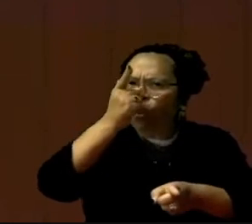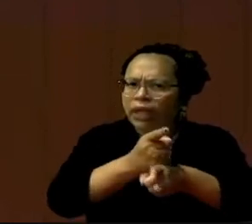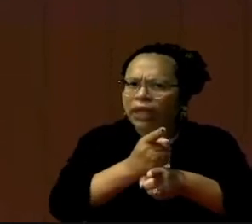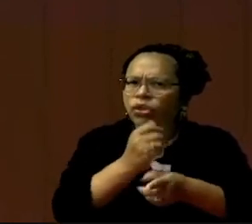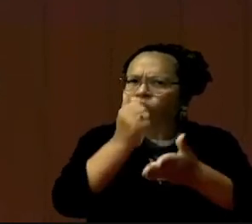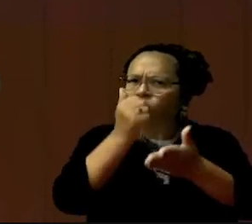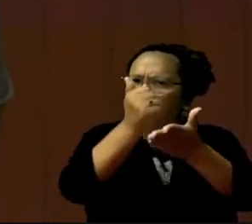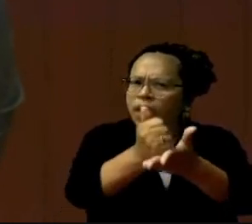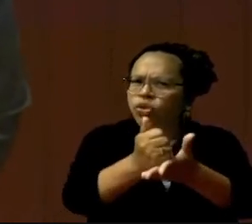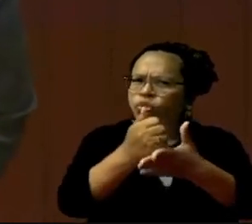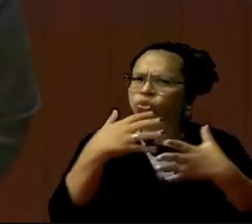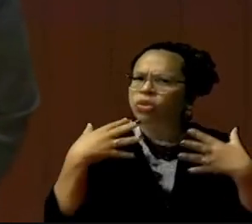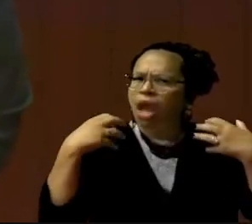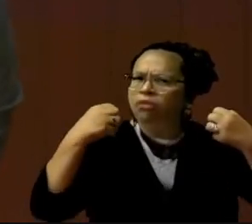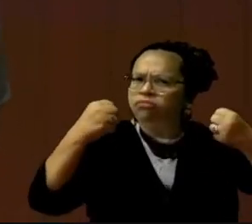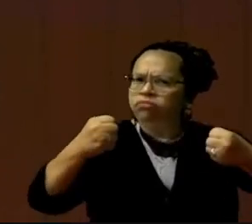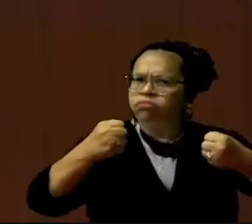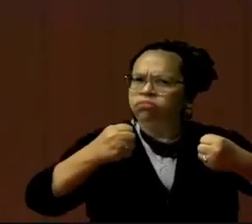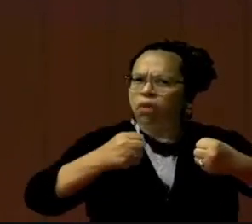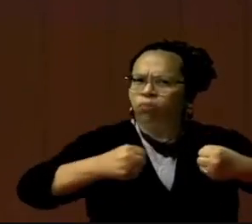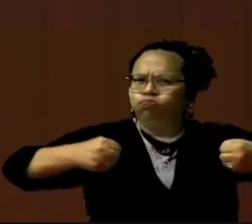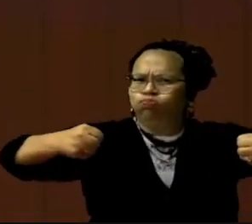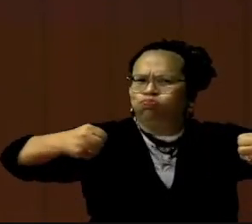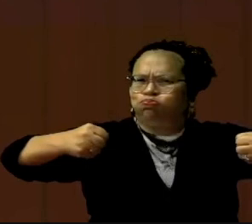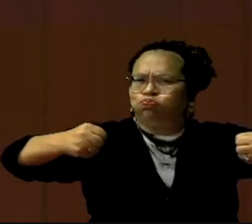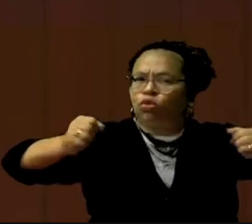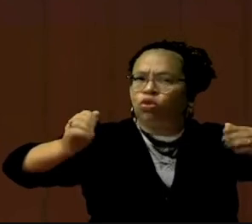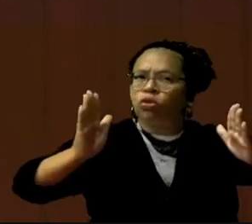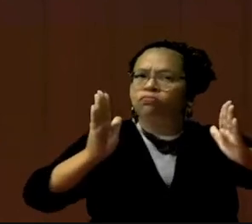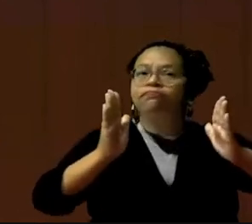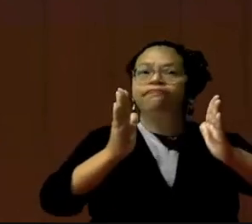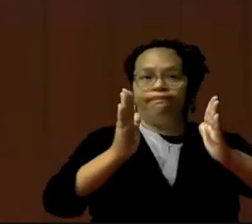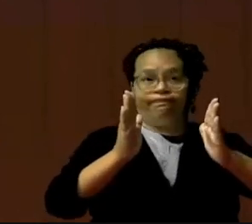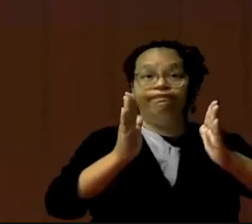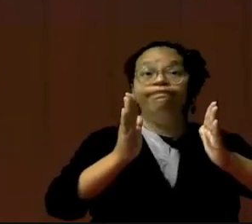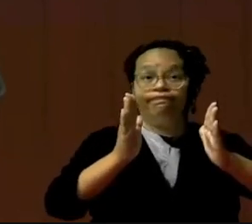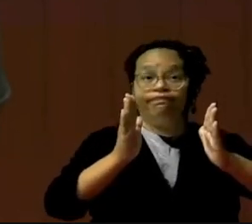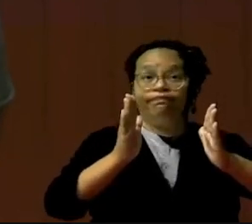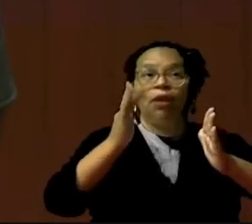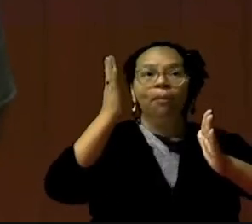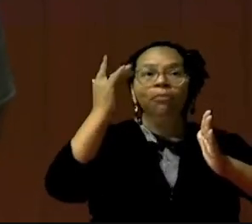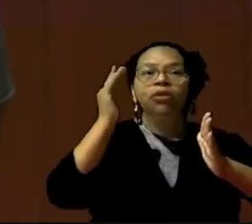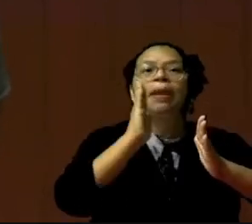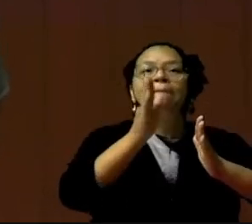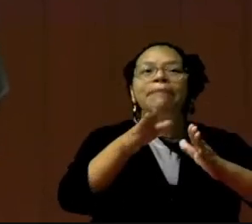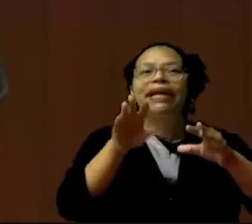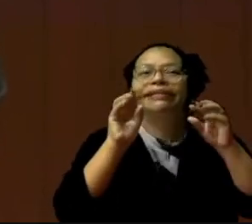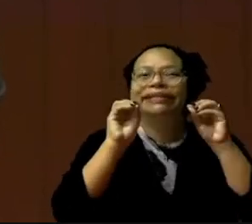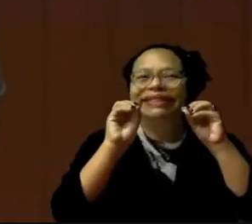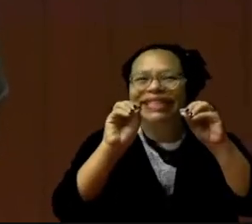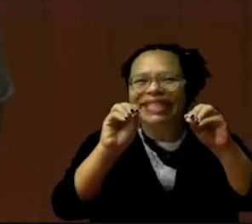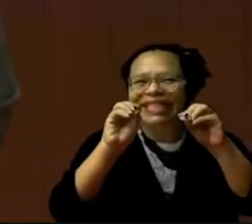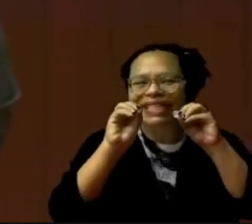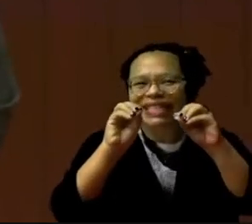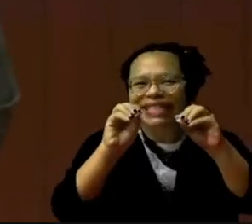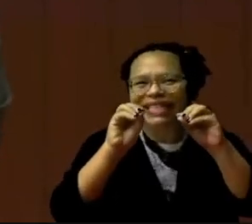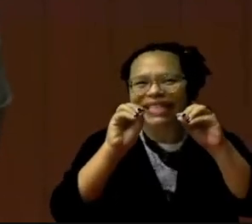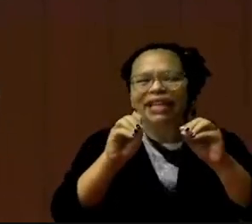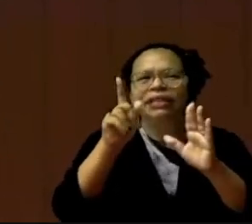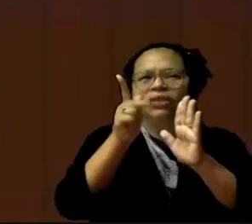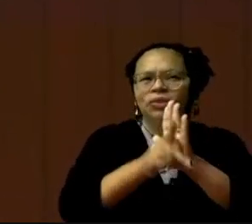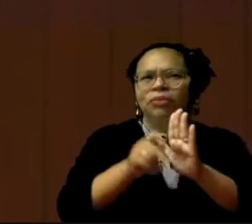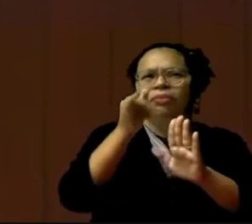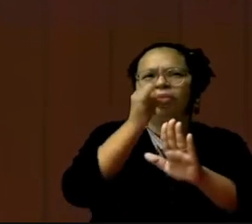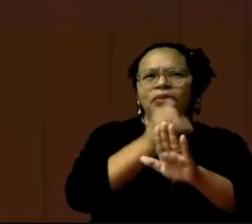hablando de nutrientes, estamos hablando de capacidades intelectuales. Es un proyecto de ley completo. Que